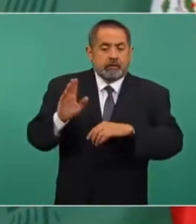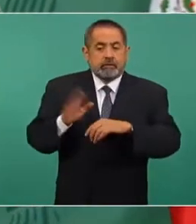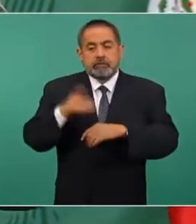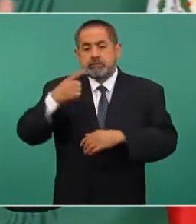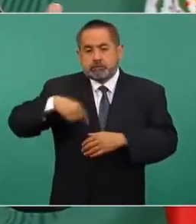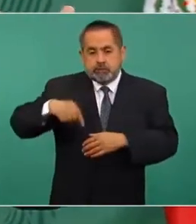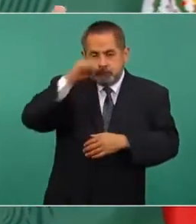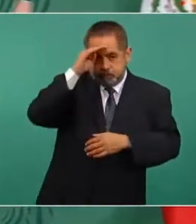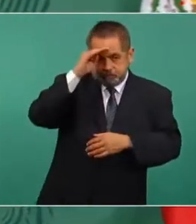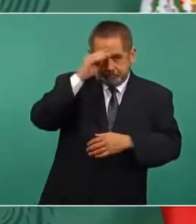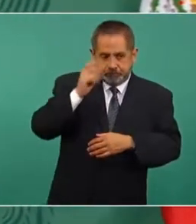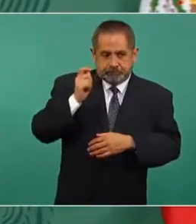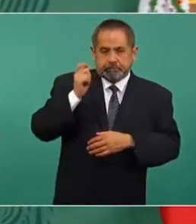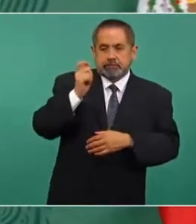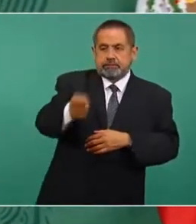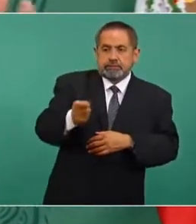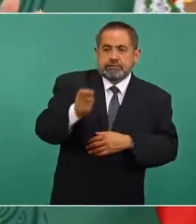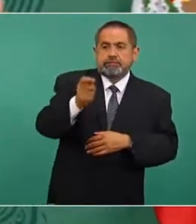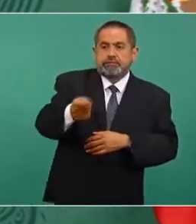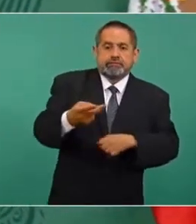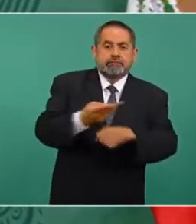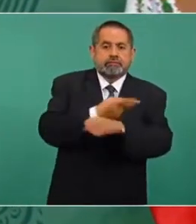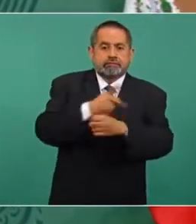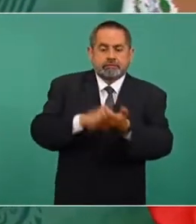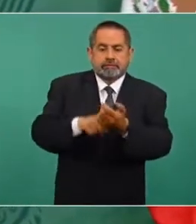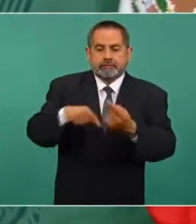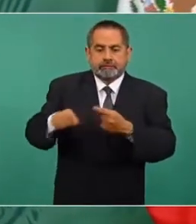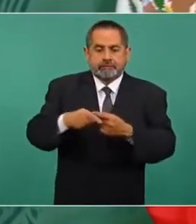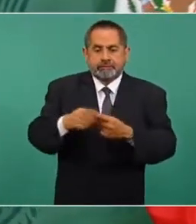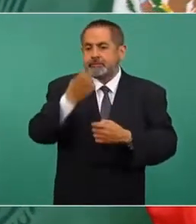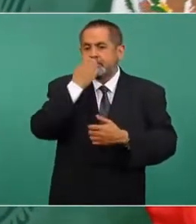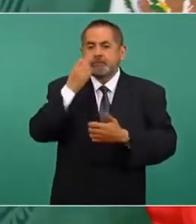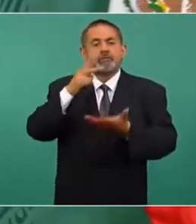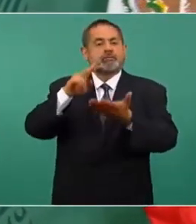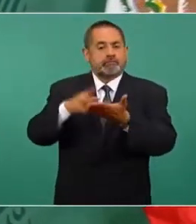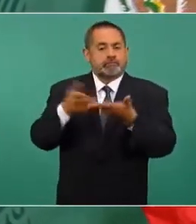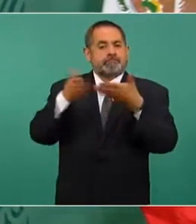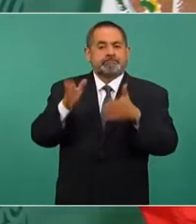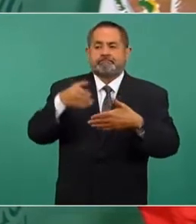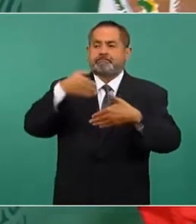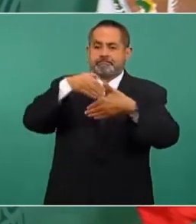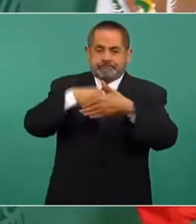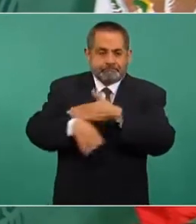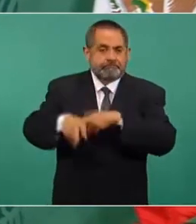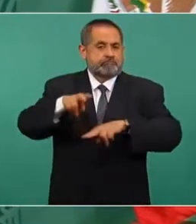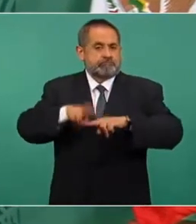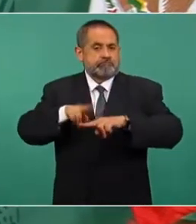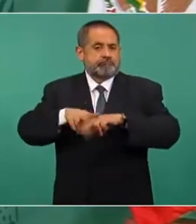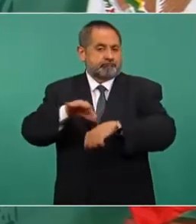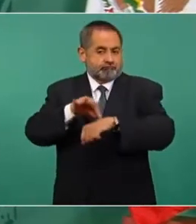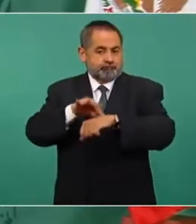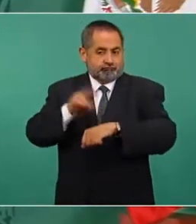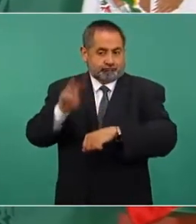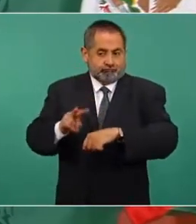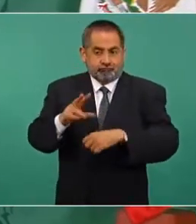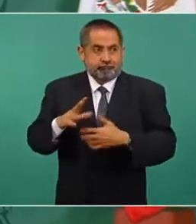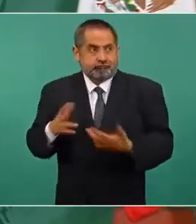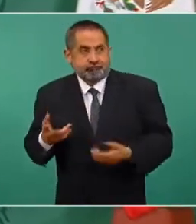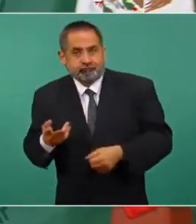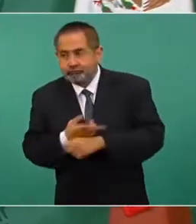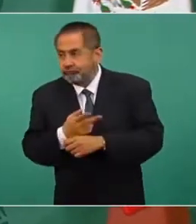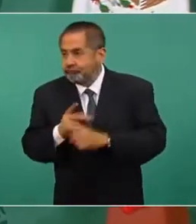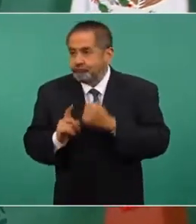de que con el regreso a clases presenciales no tengamos problemas.